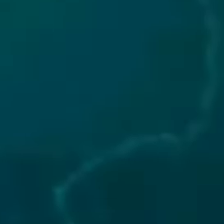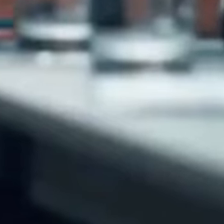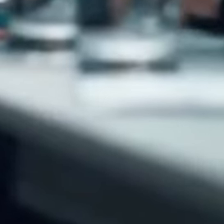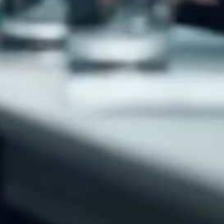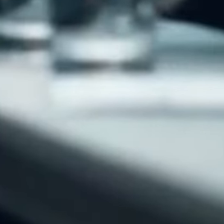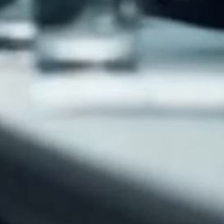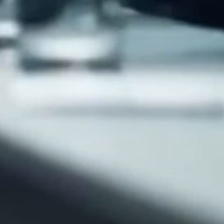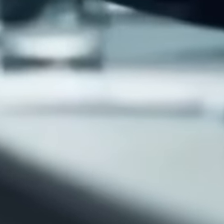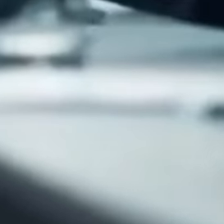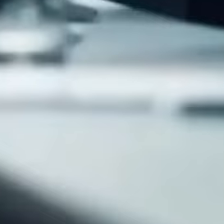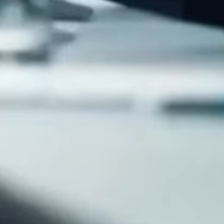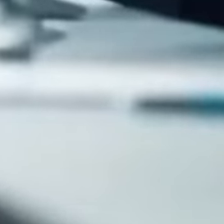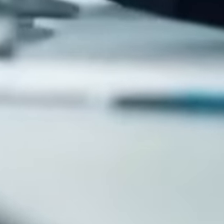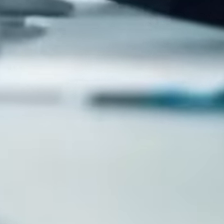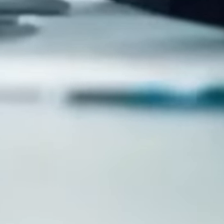que nos vemos en el próximo video.